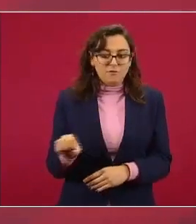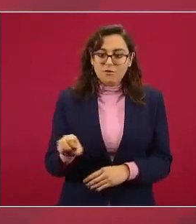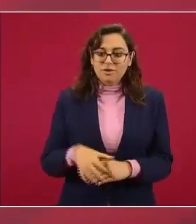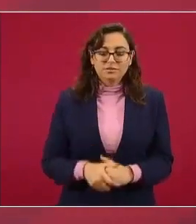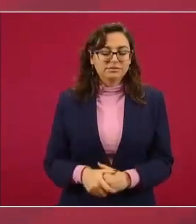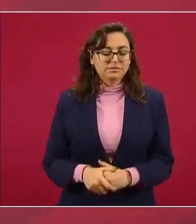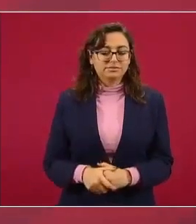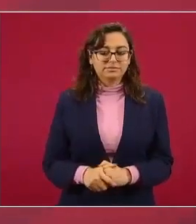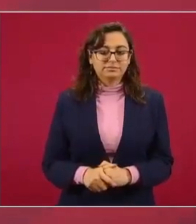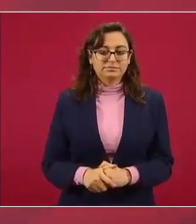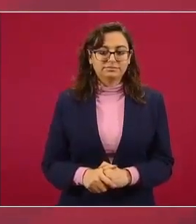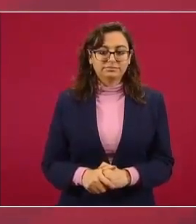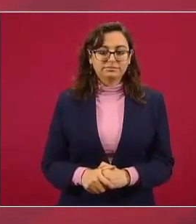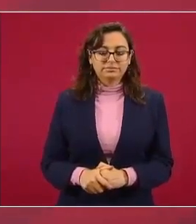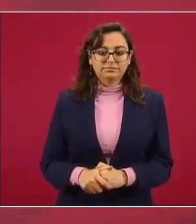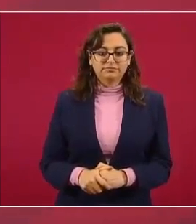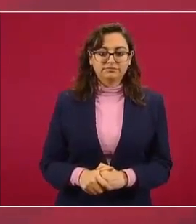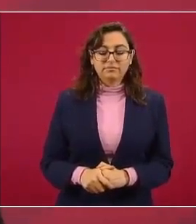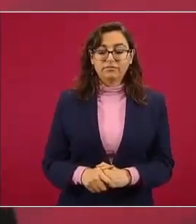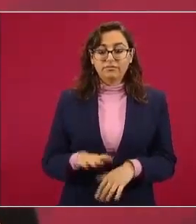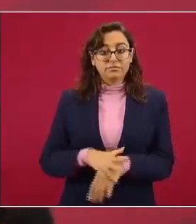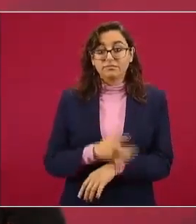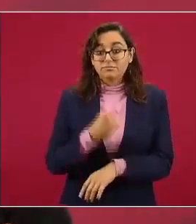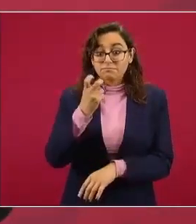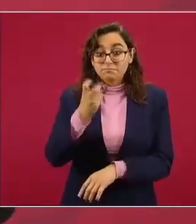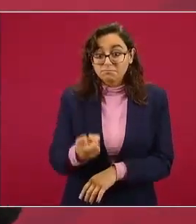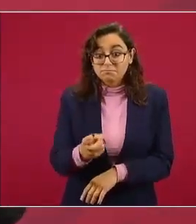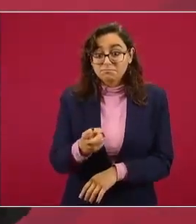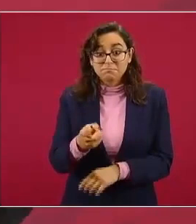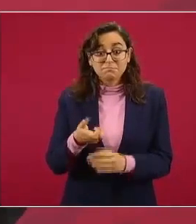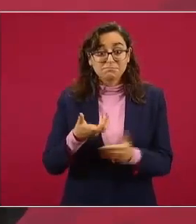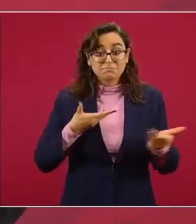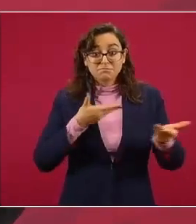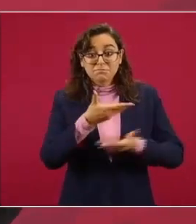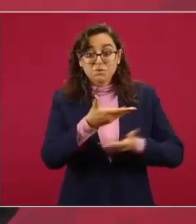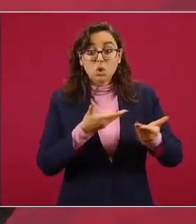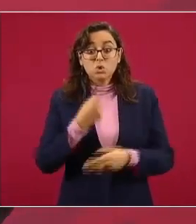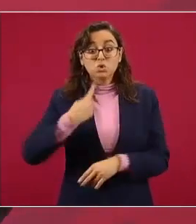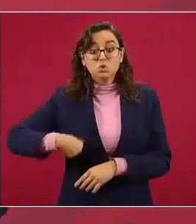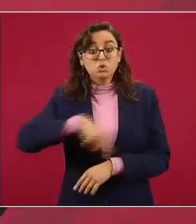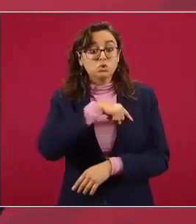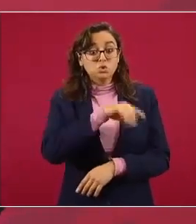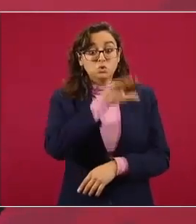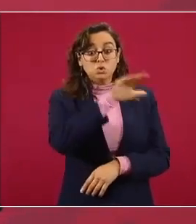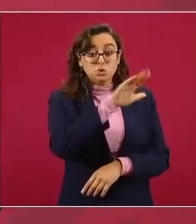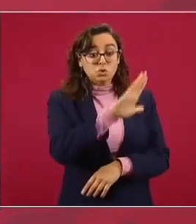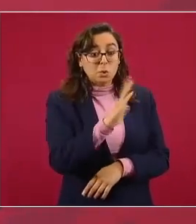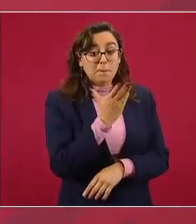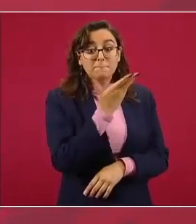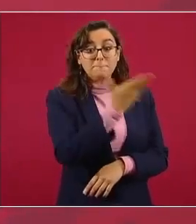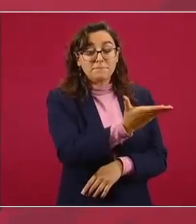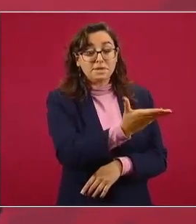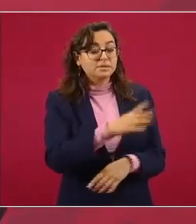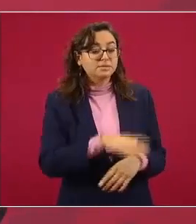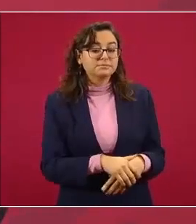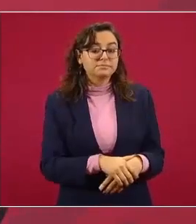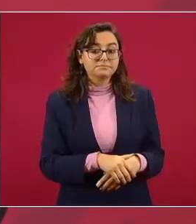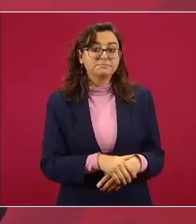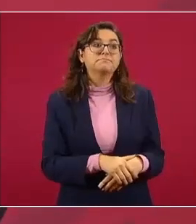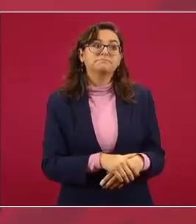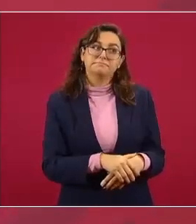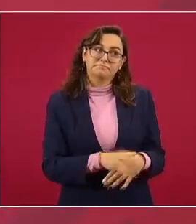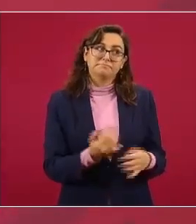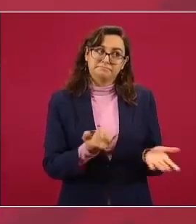por consiguiente y esto es lo que se dialogó lo que te estamos solicitando es pues que ustedes tomen la decisión